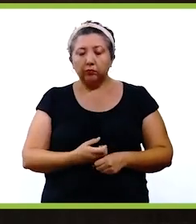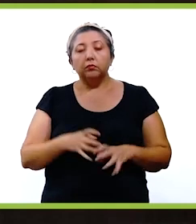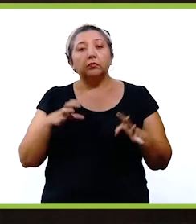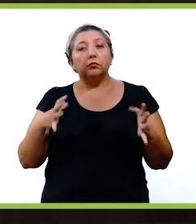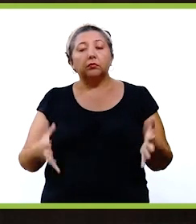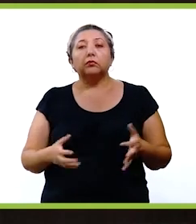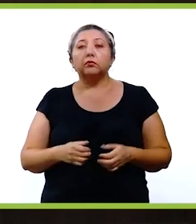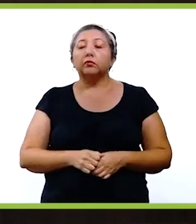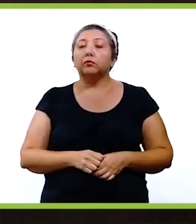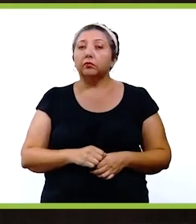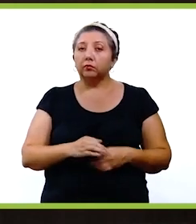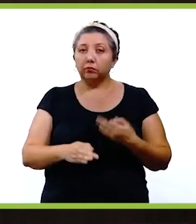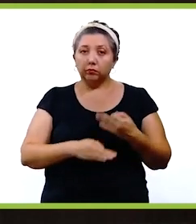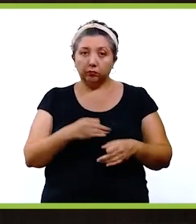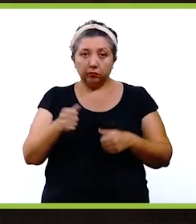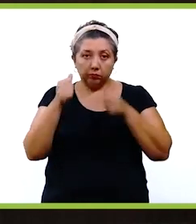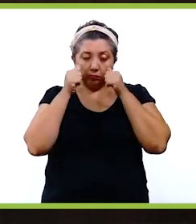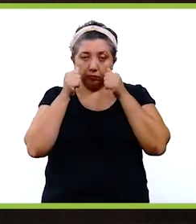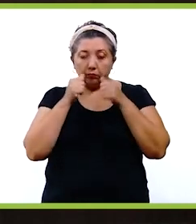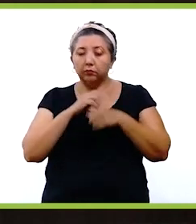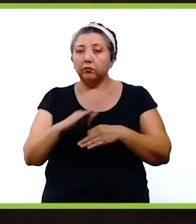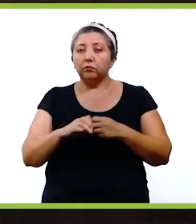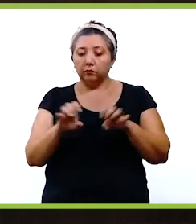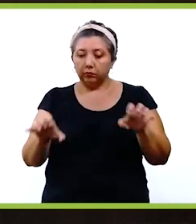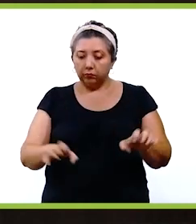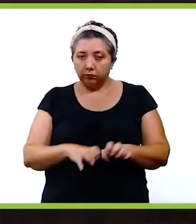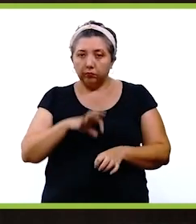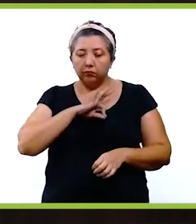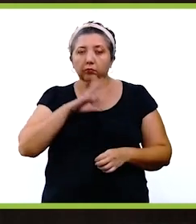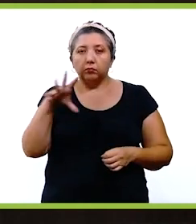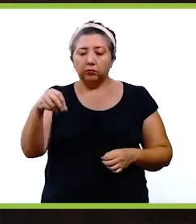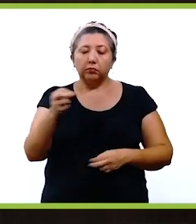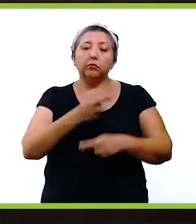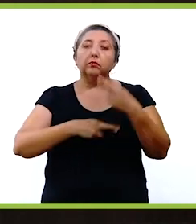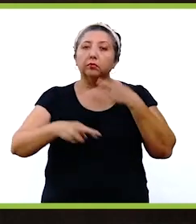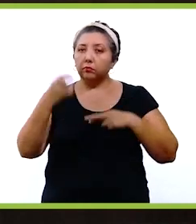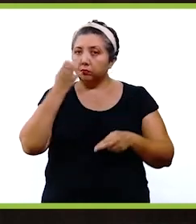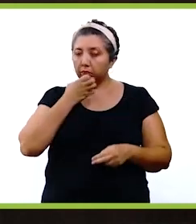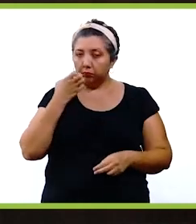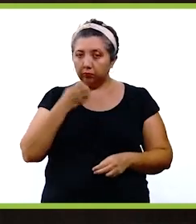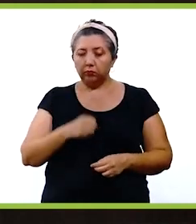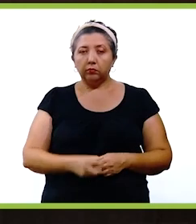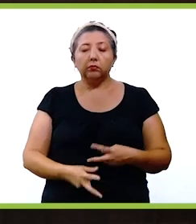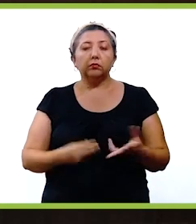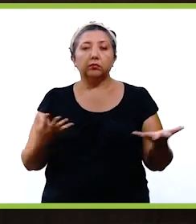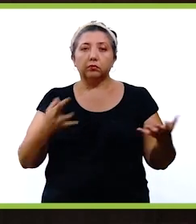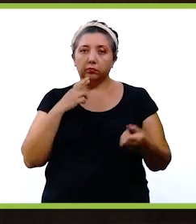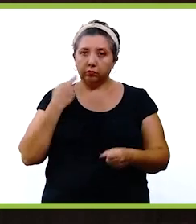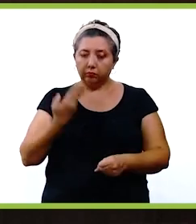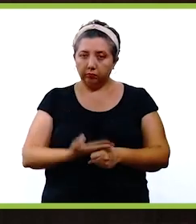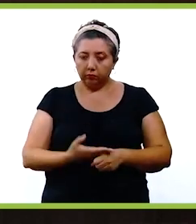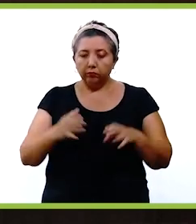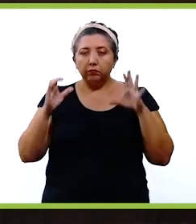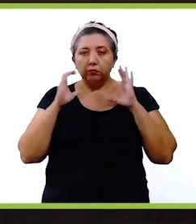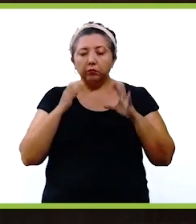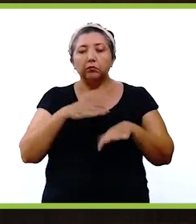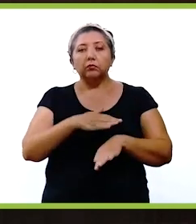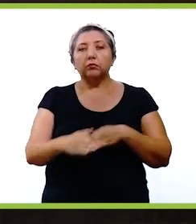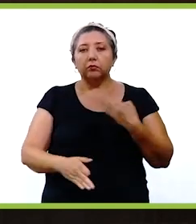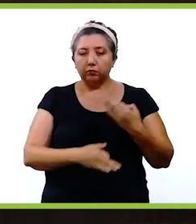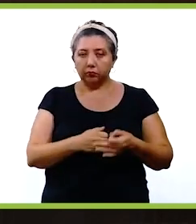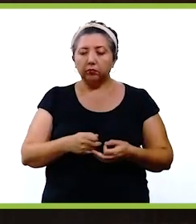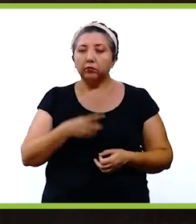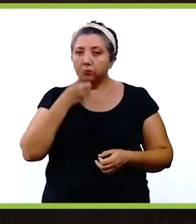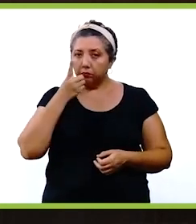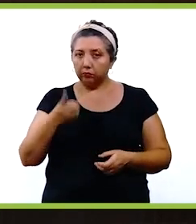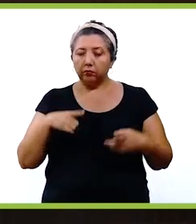Liborio Vidal, la verdad es que ha estado al pie del cañón con todo su equipo para poder lograr este regreso a clases. Así que vamos a ser responsables, vamos a cuidarnos